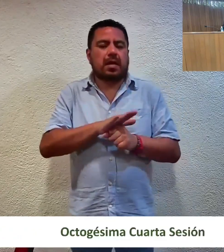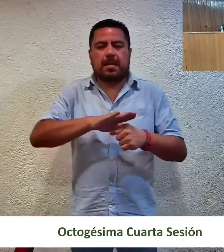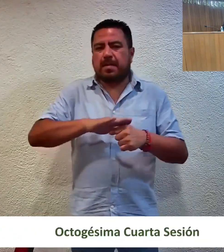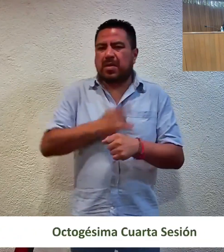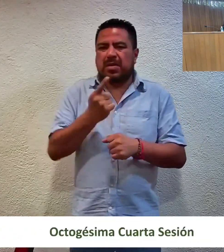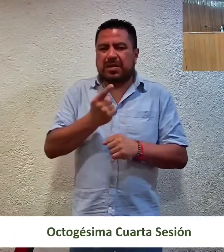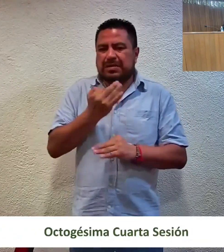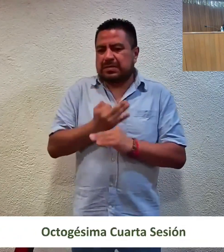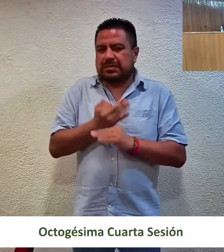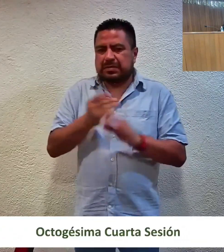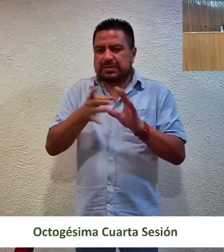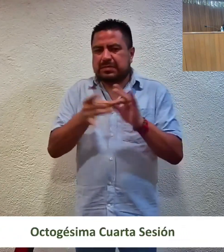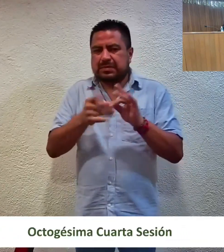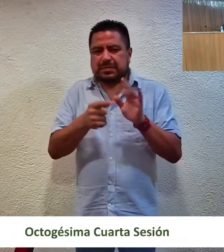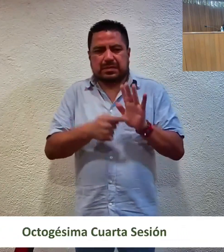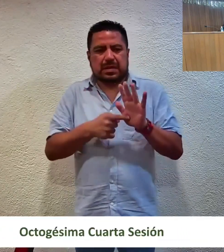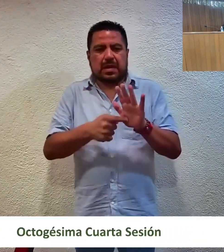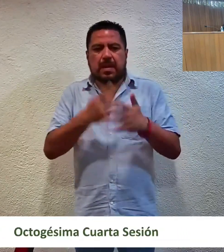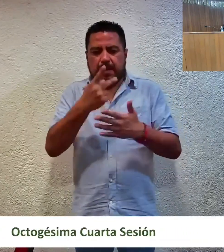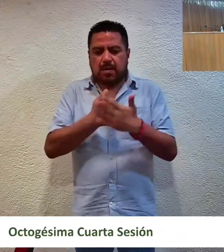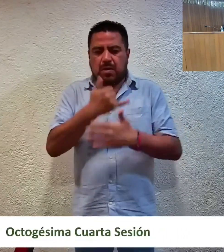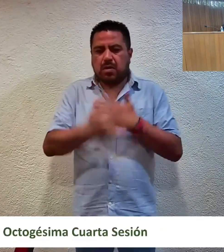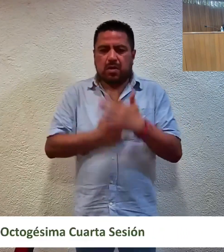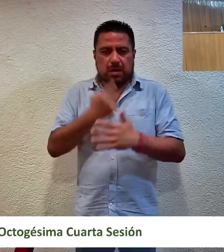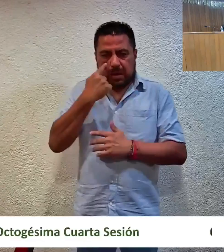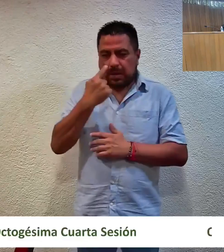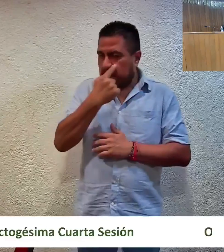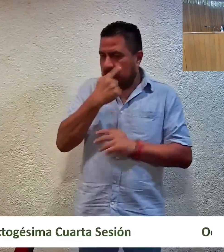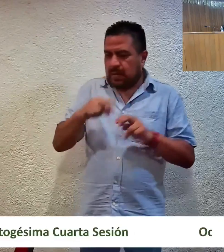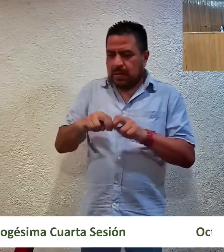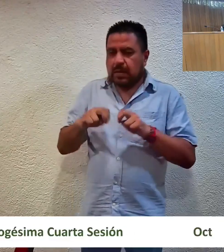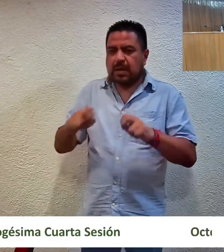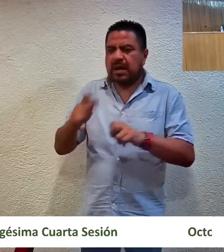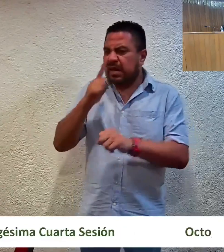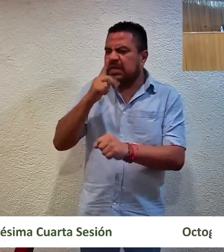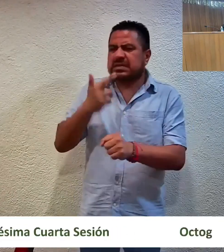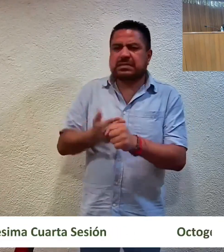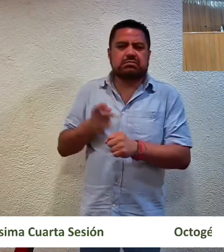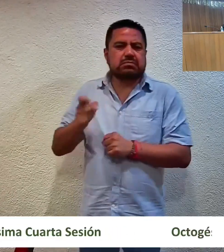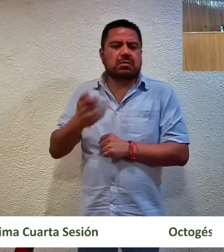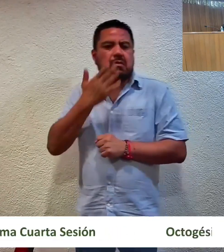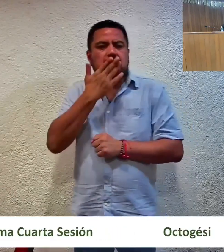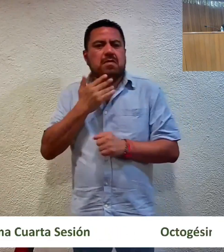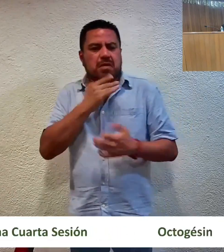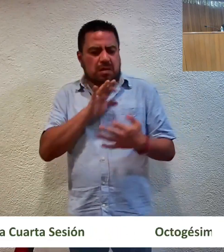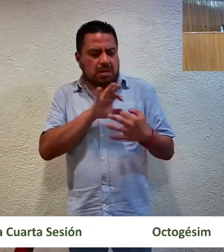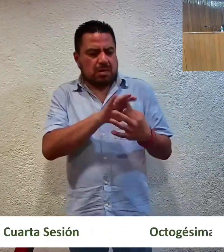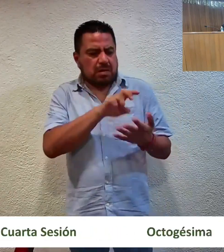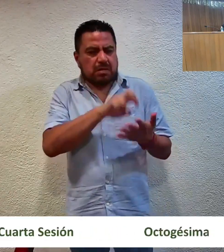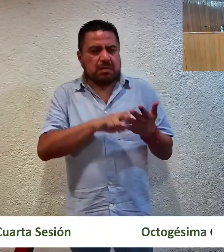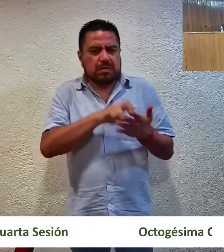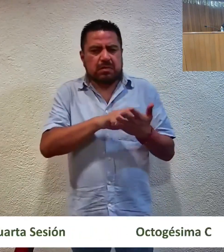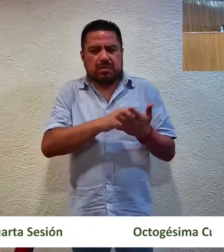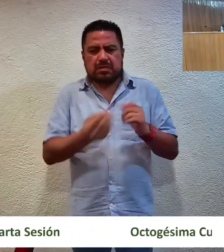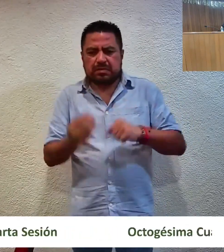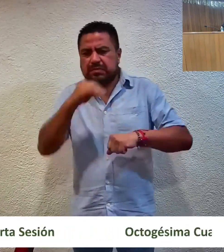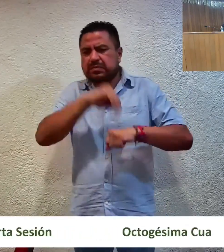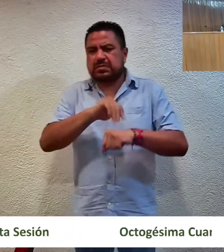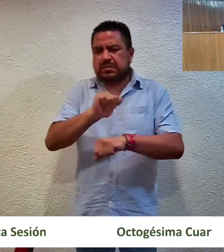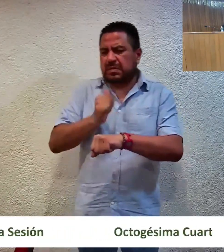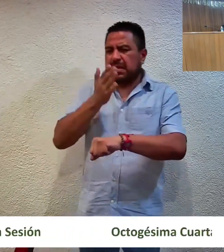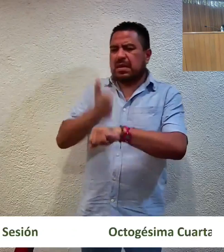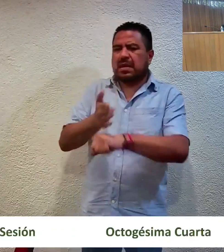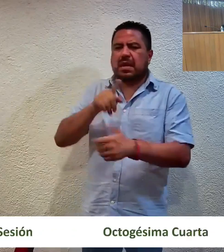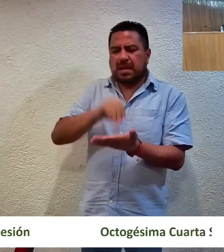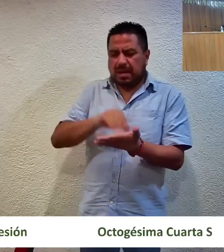como se sustenta en el proyecto que se somete a consideración, la autoridad responsable no ajustó su determinación de imponer la medida cautelar que